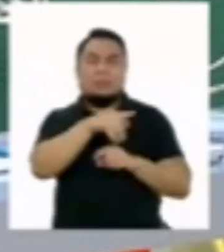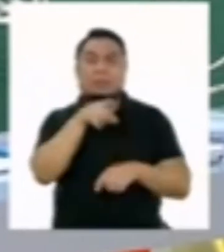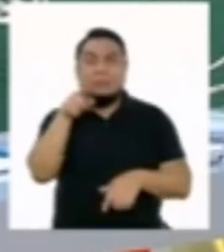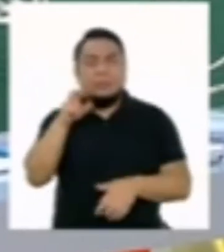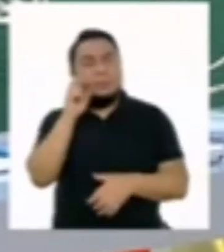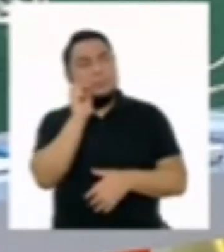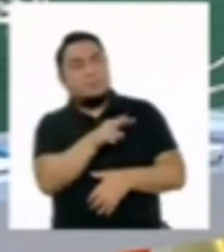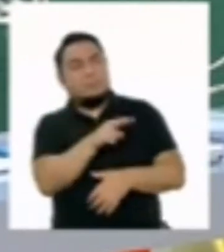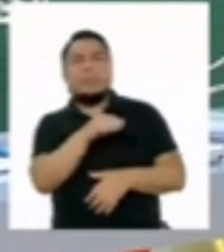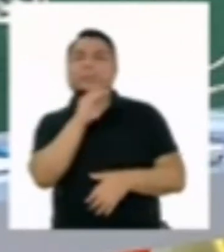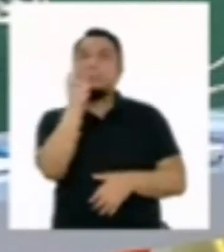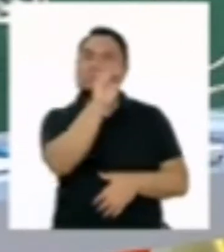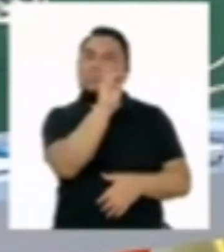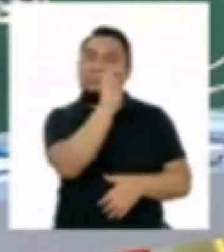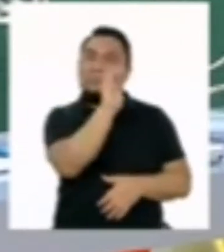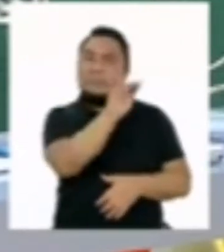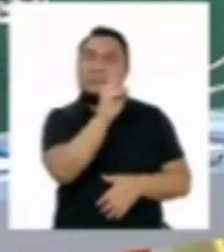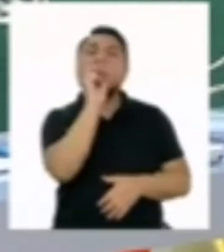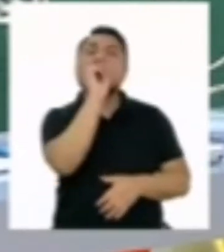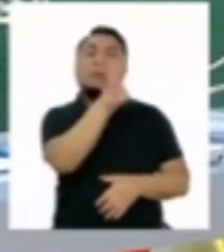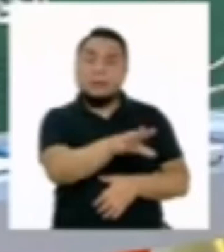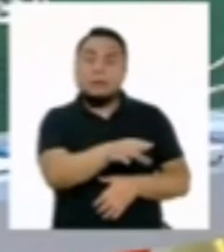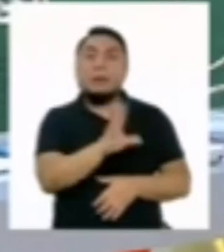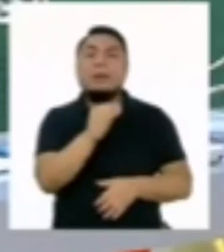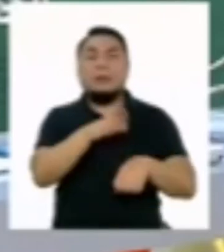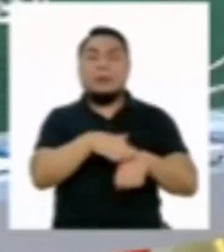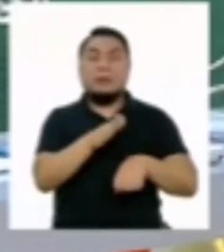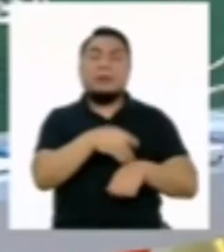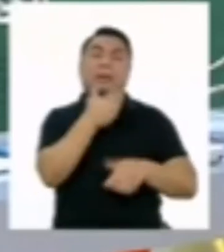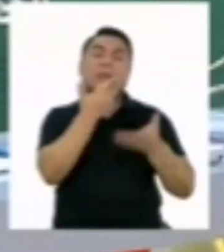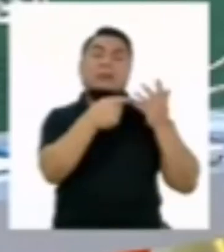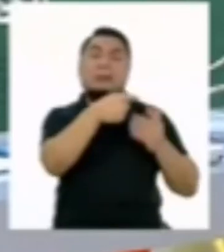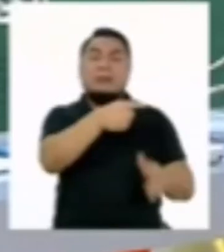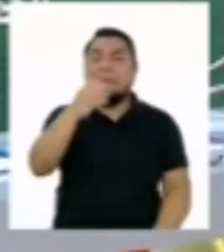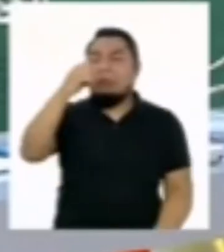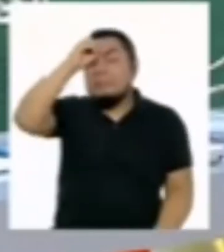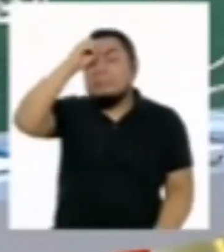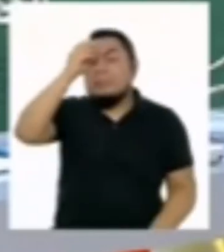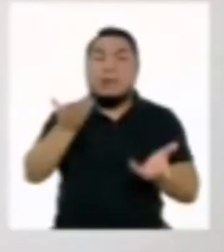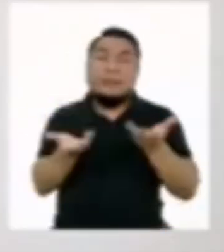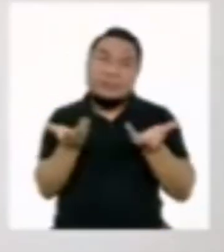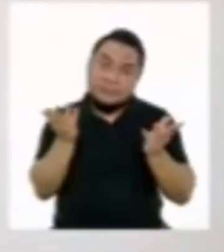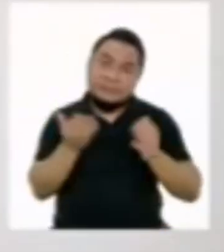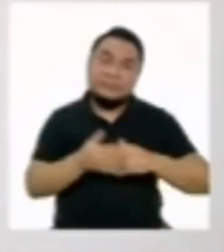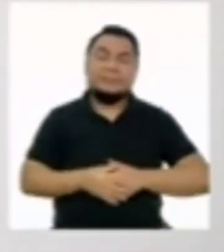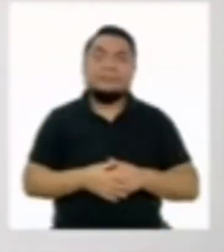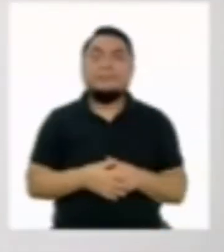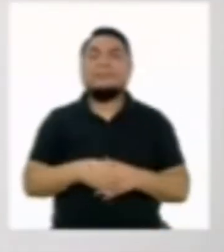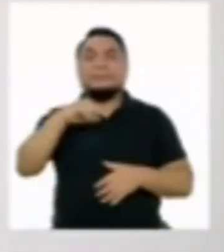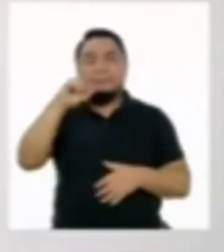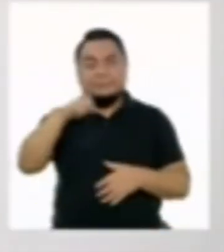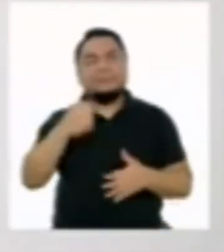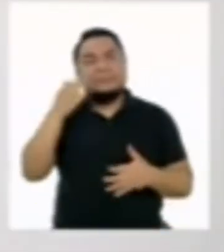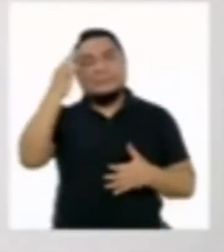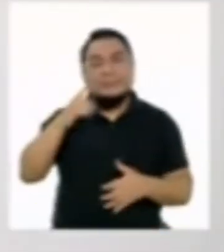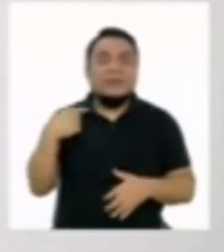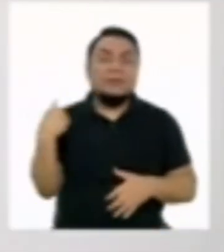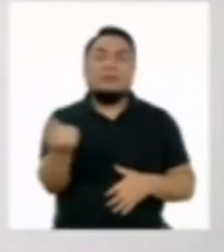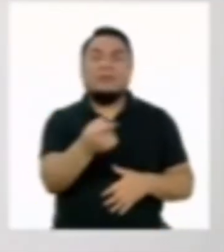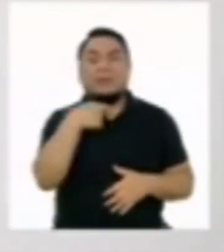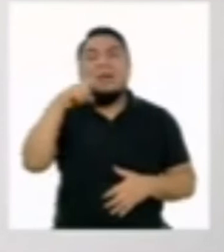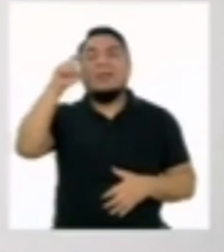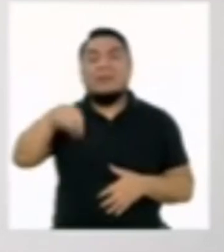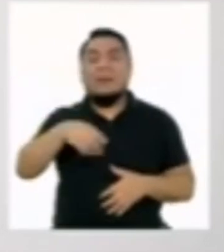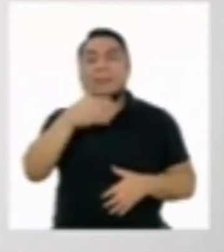ambiente, lo mejor es informarles, pues puede que lo estén haciendo por desconocimiento. Creo que todos queremos lo